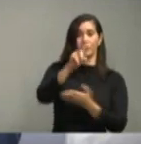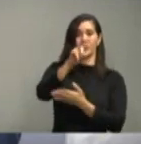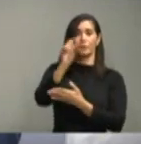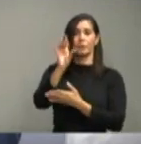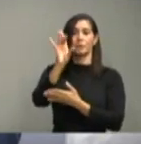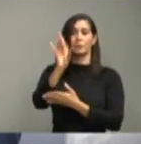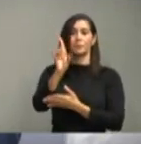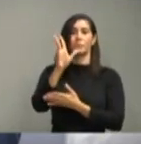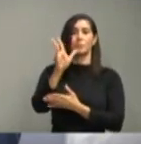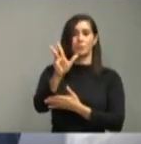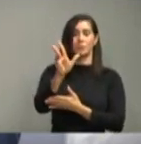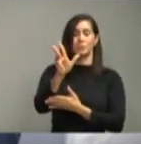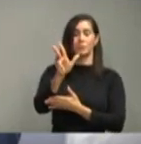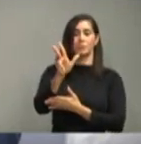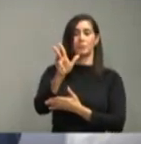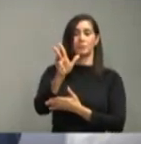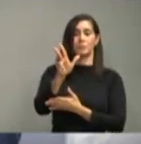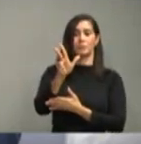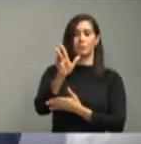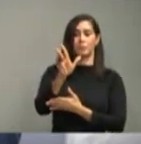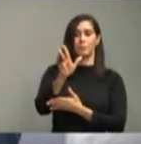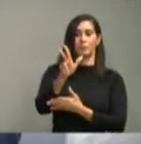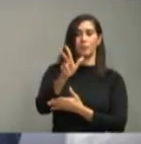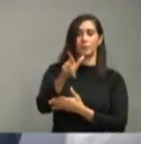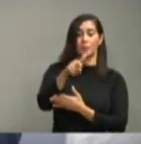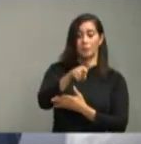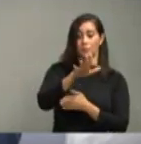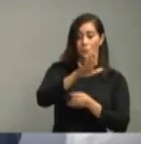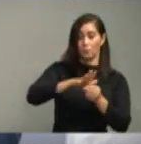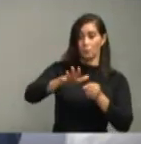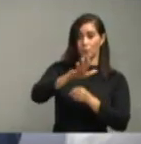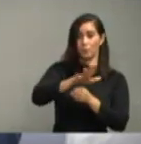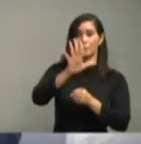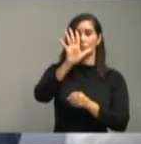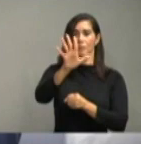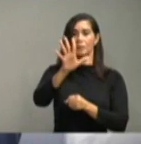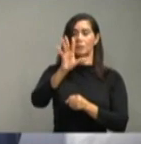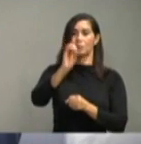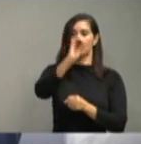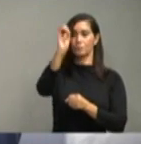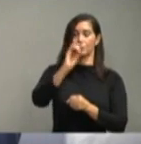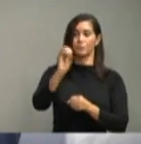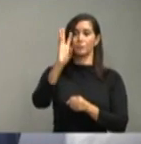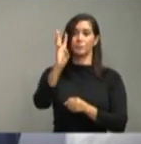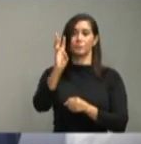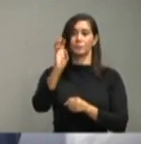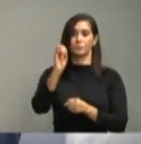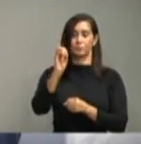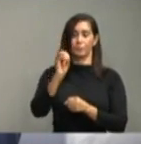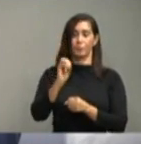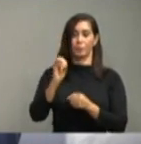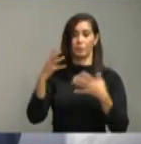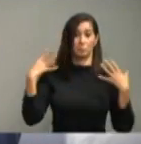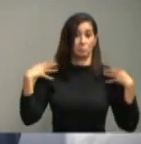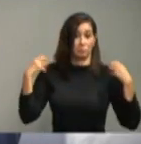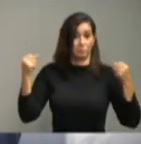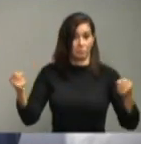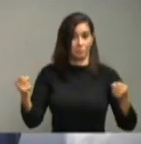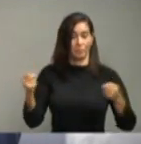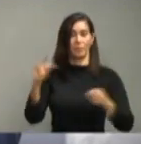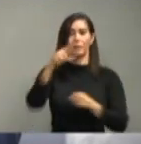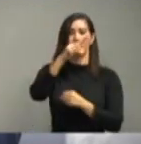183. Tasa de letalidad, 5.6%. Recuperados,